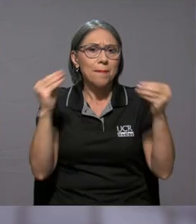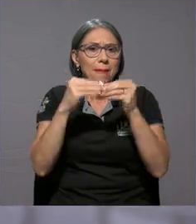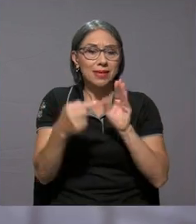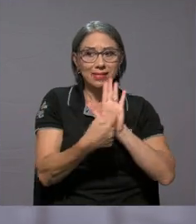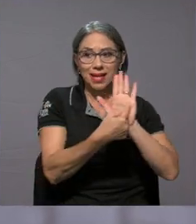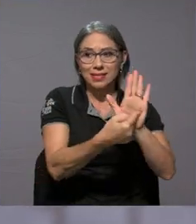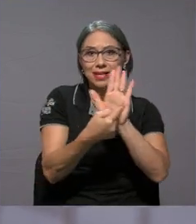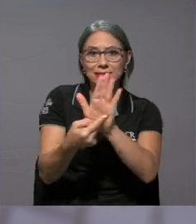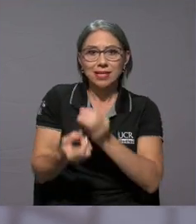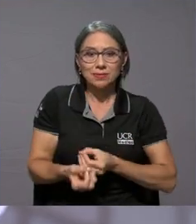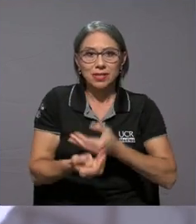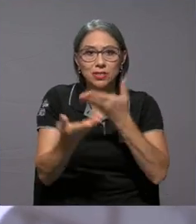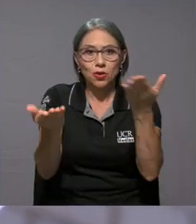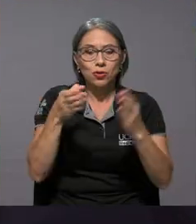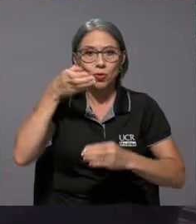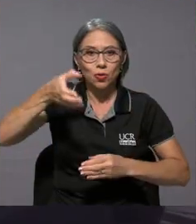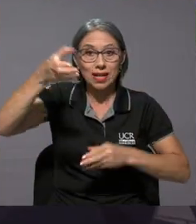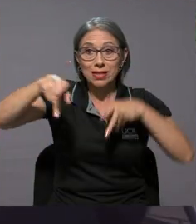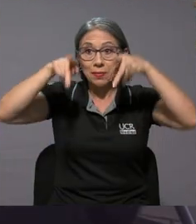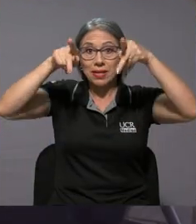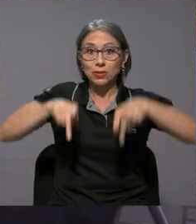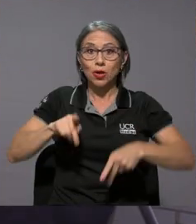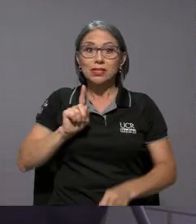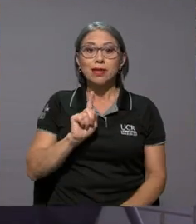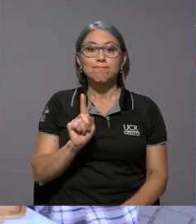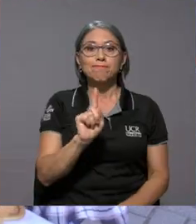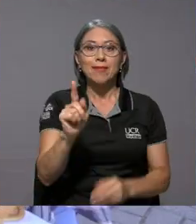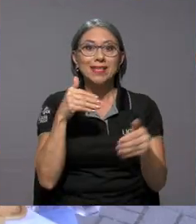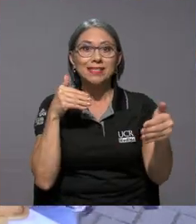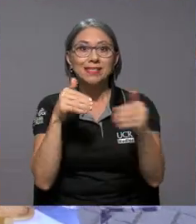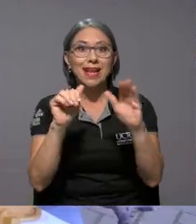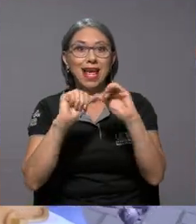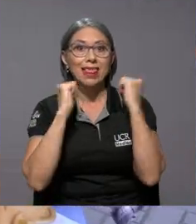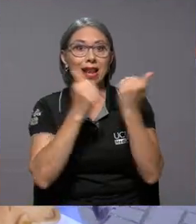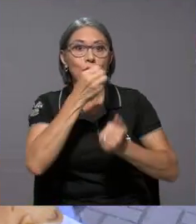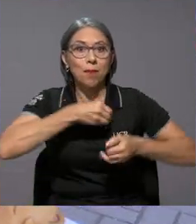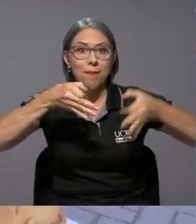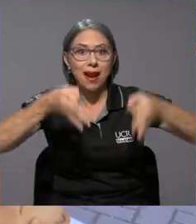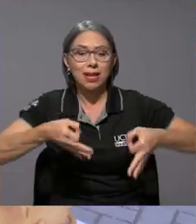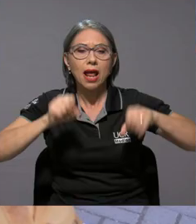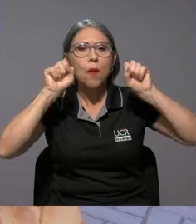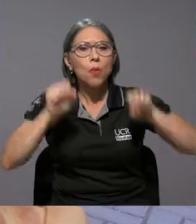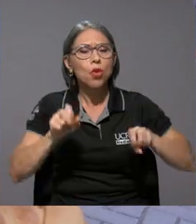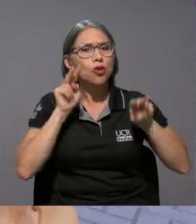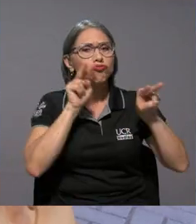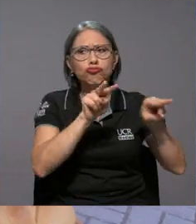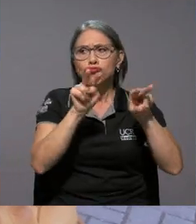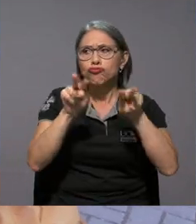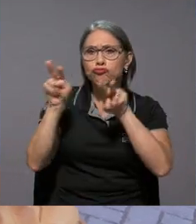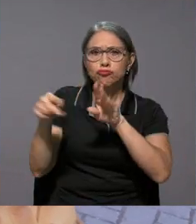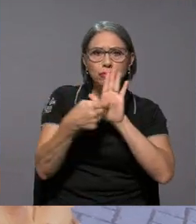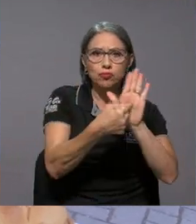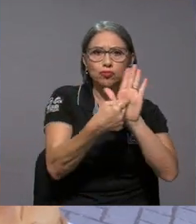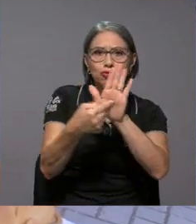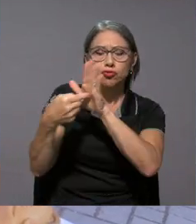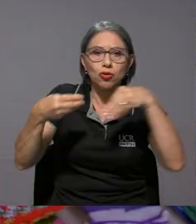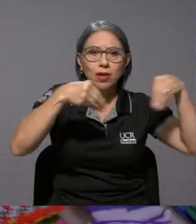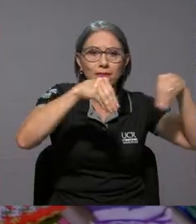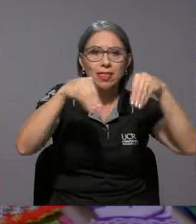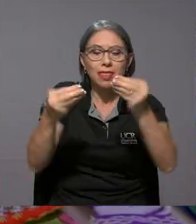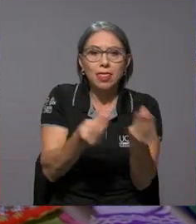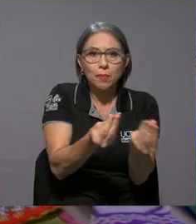estas expresiones culturales. Quienes caminaron cerca del Aula Magna pudieron observar una exposición y venta de productos